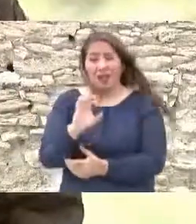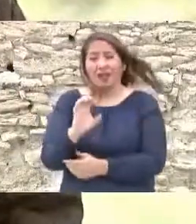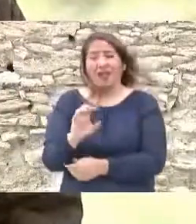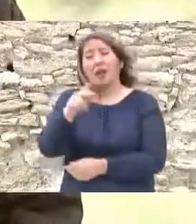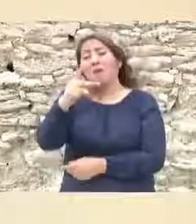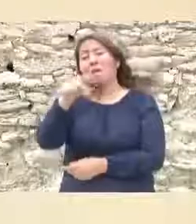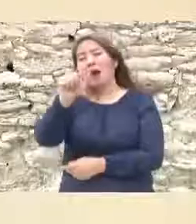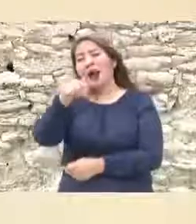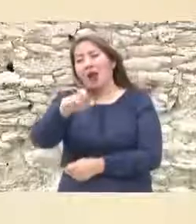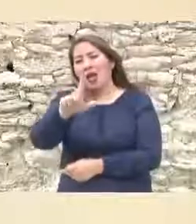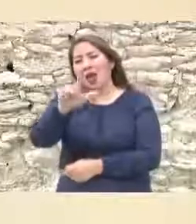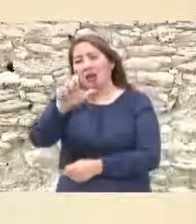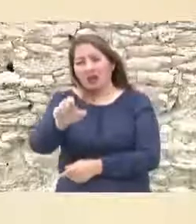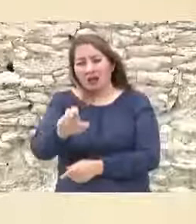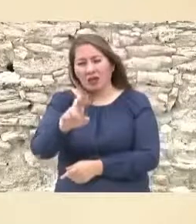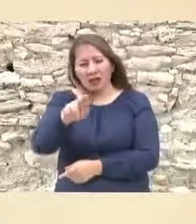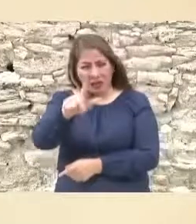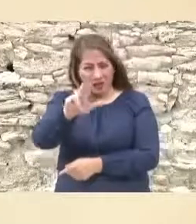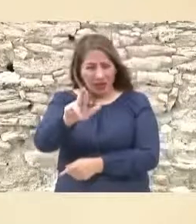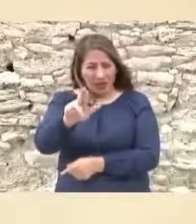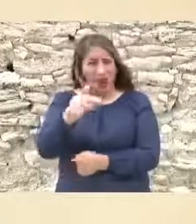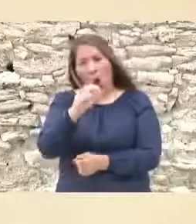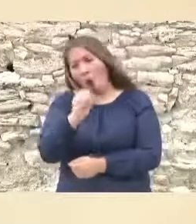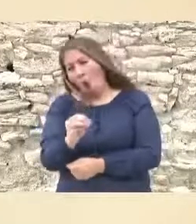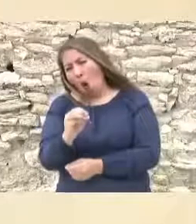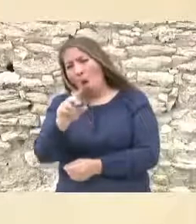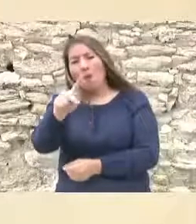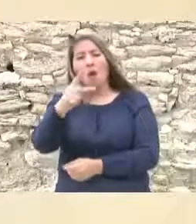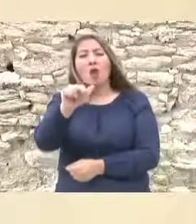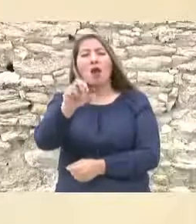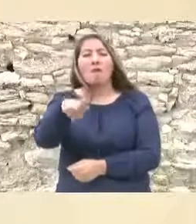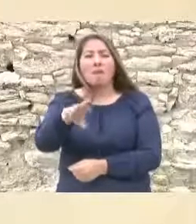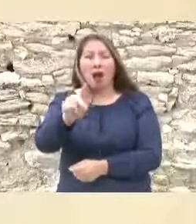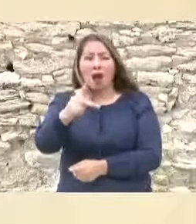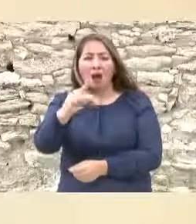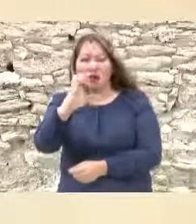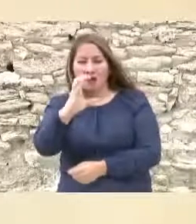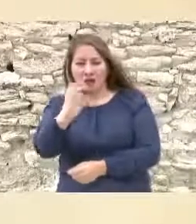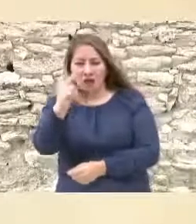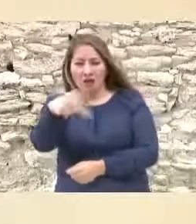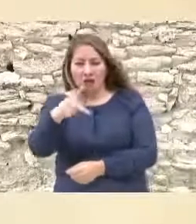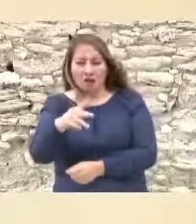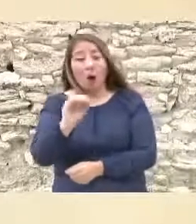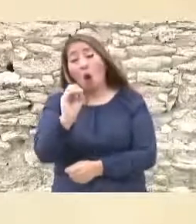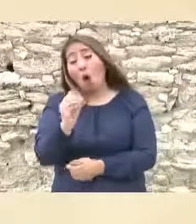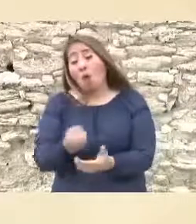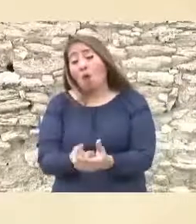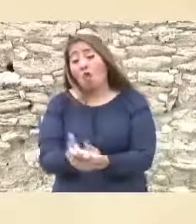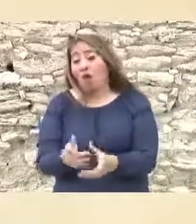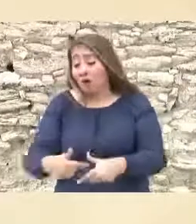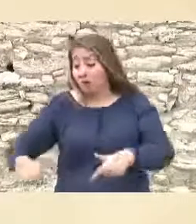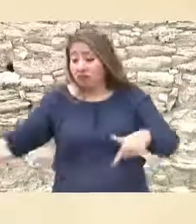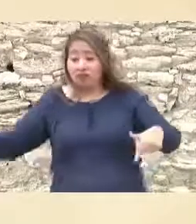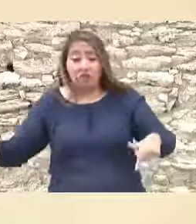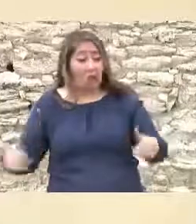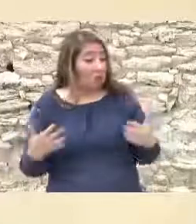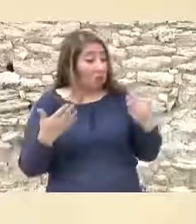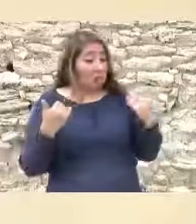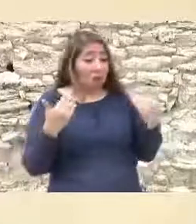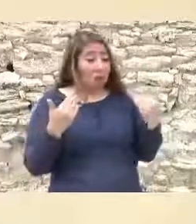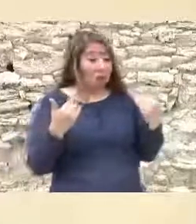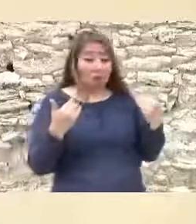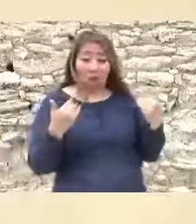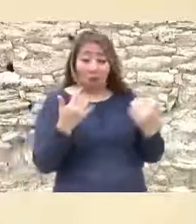de Bonampap de Calamul afuera y ya no hay